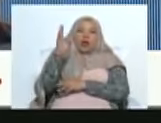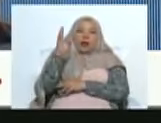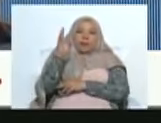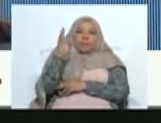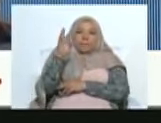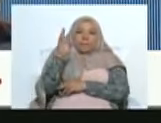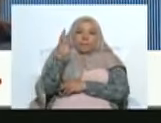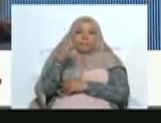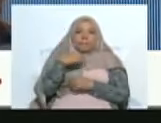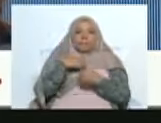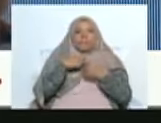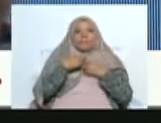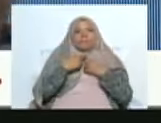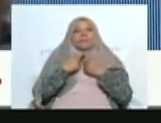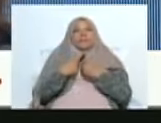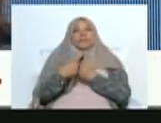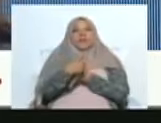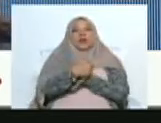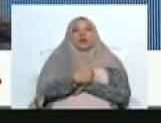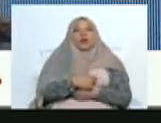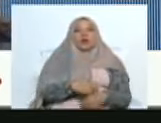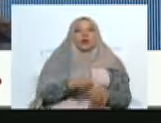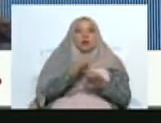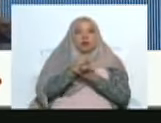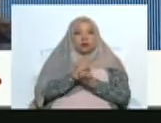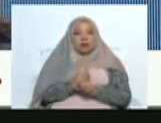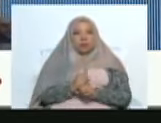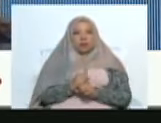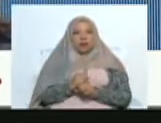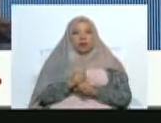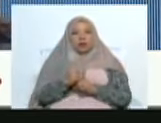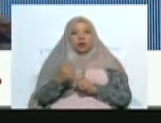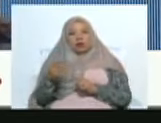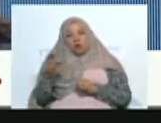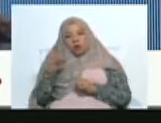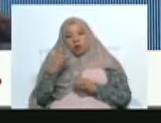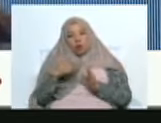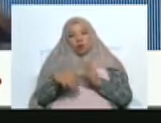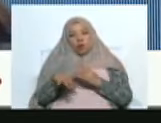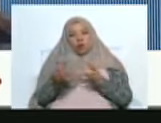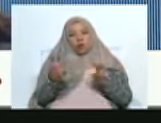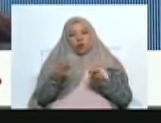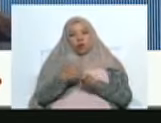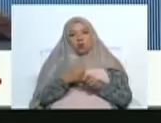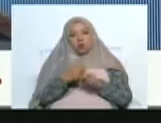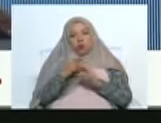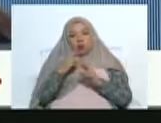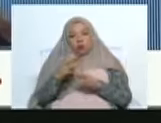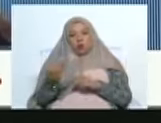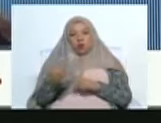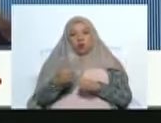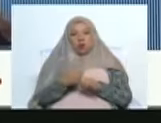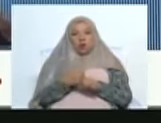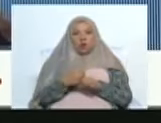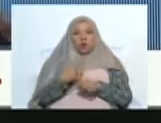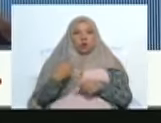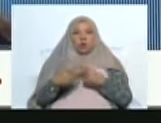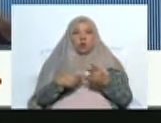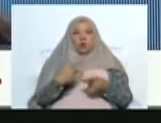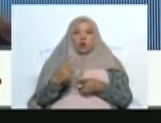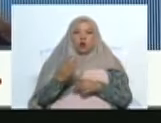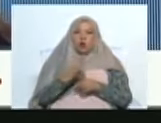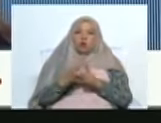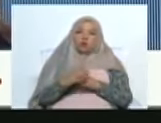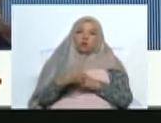cómo ha sido, se firmó, qué se espera ahora, qué tenemos en mente para la agenda respecto a esto. Ya hemos sumado varias manifestaciones en patrimonio